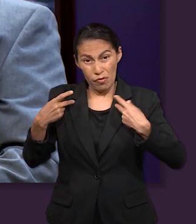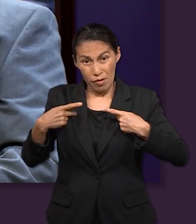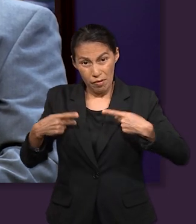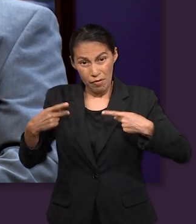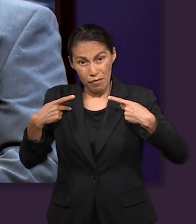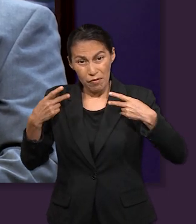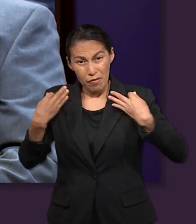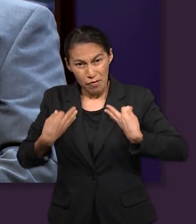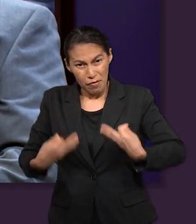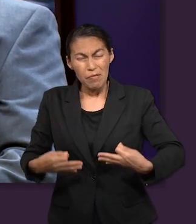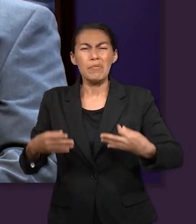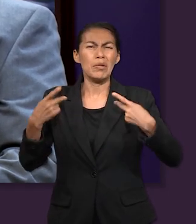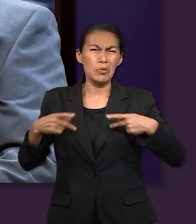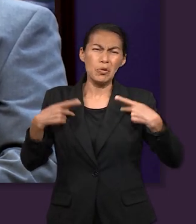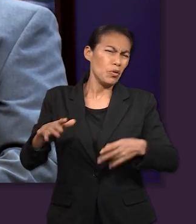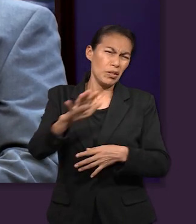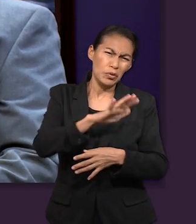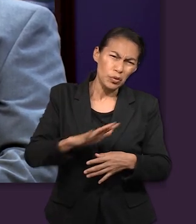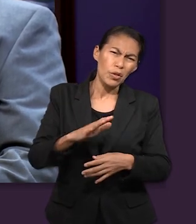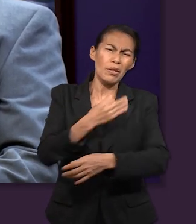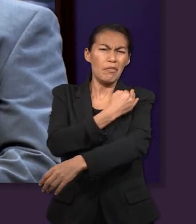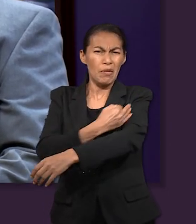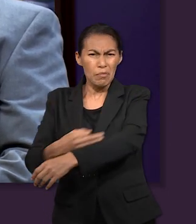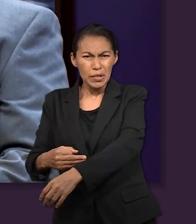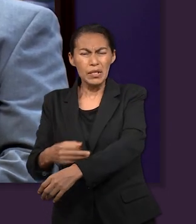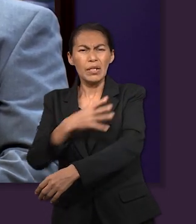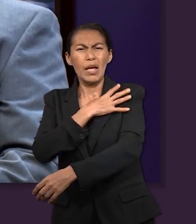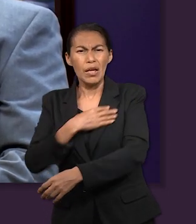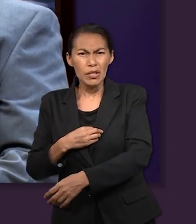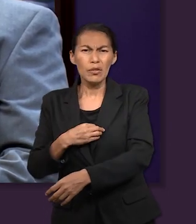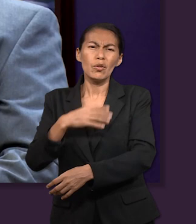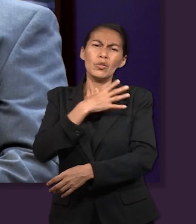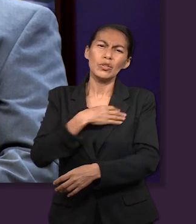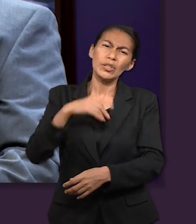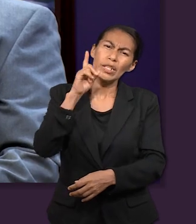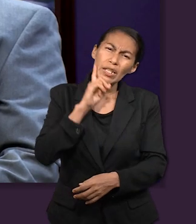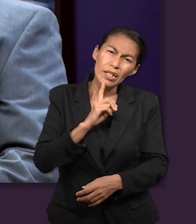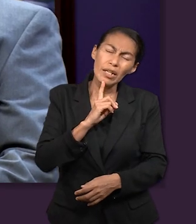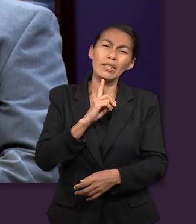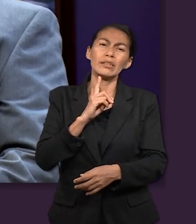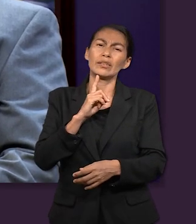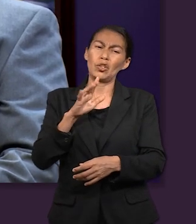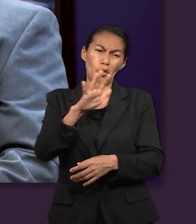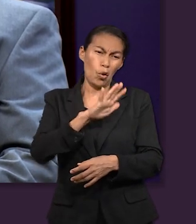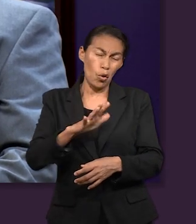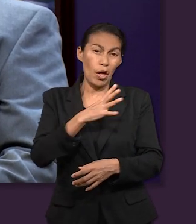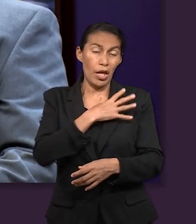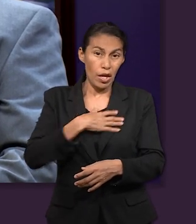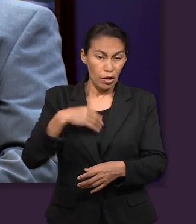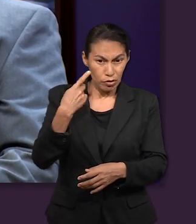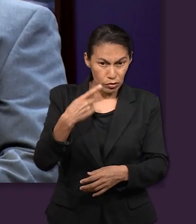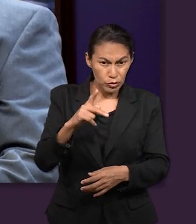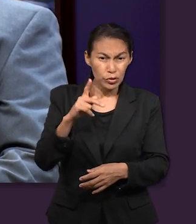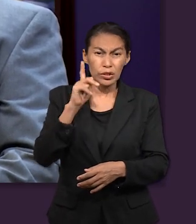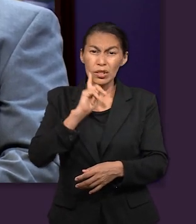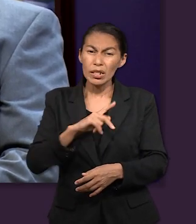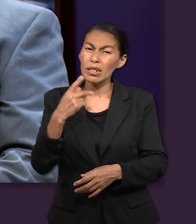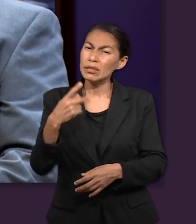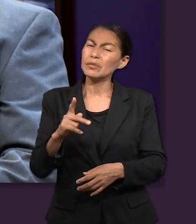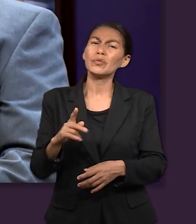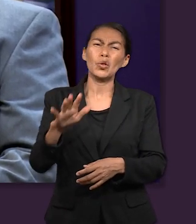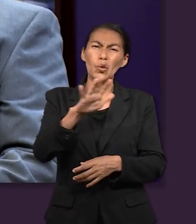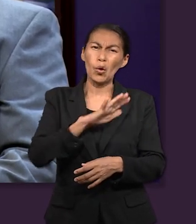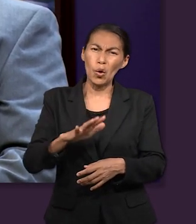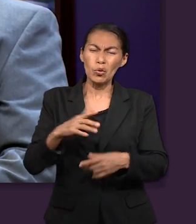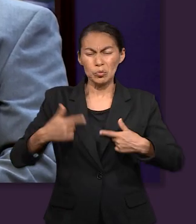y toda su descendencia consigo, sus hijos y las hijas de sus hijos y sus hijas y las